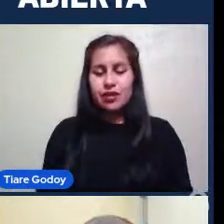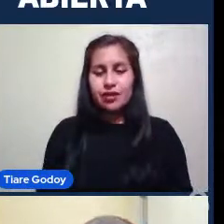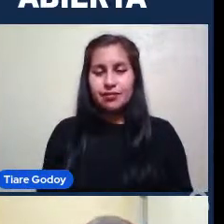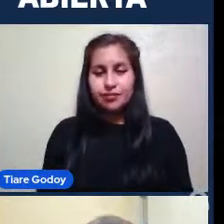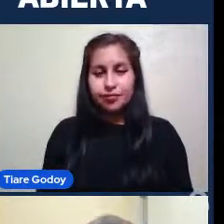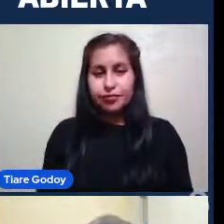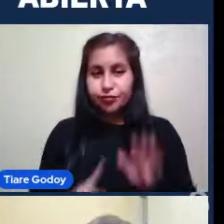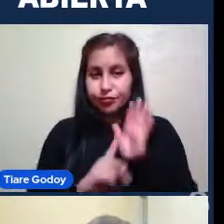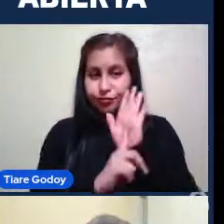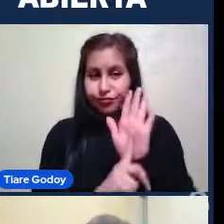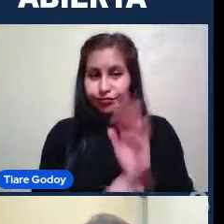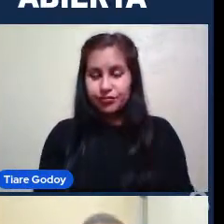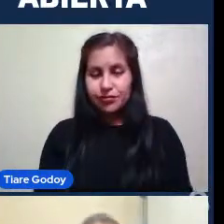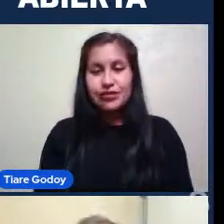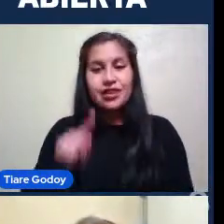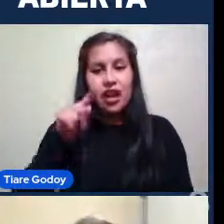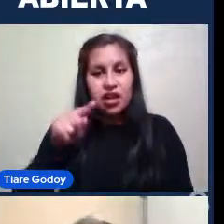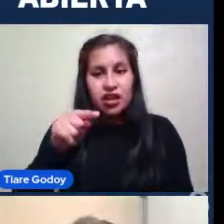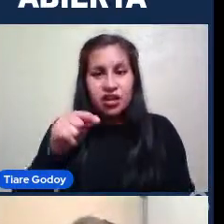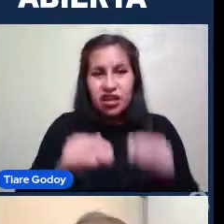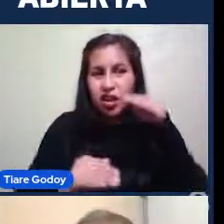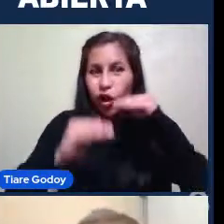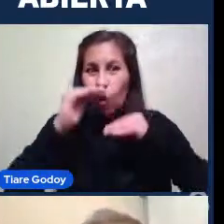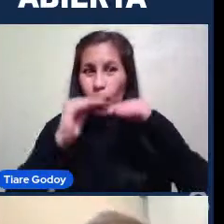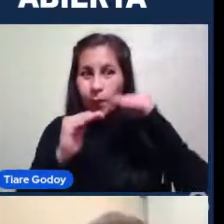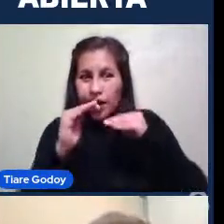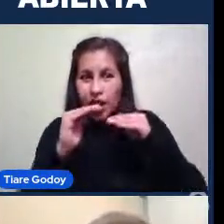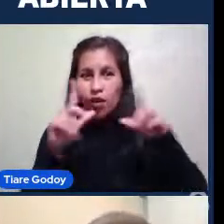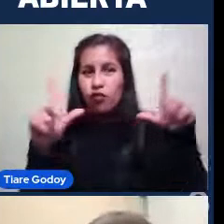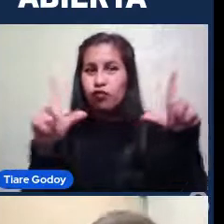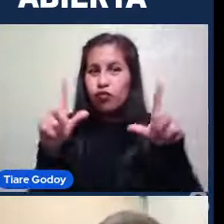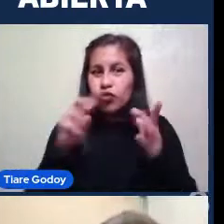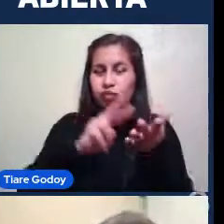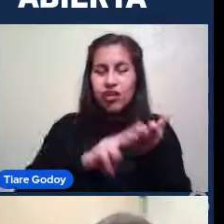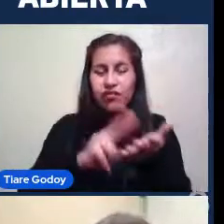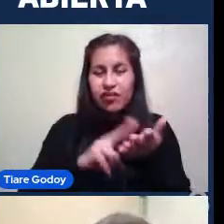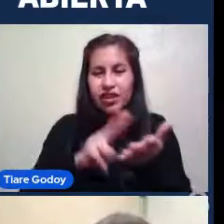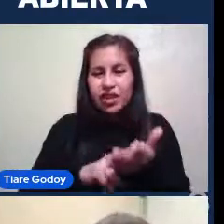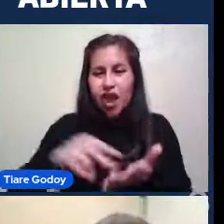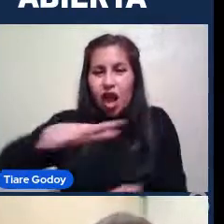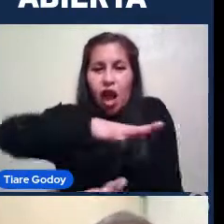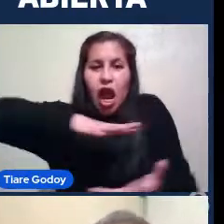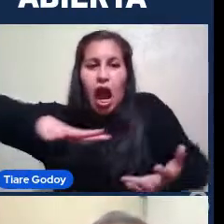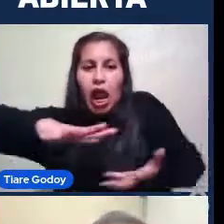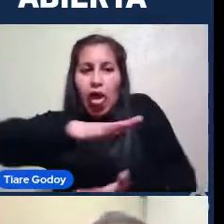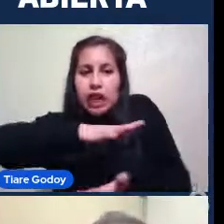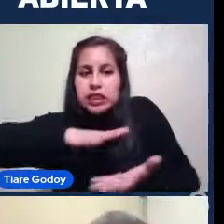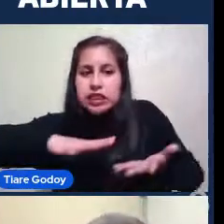Y nuevamente Y lo comparamos Con la imagen Real De galaxias Que están interactuando